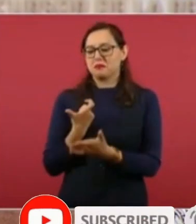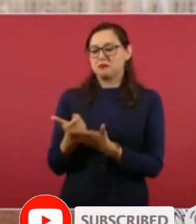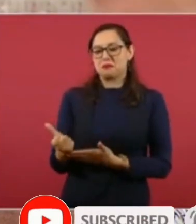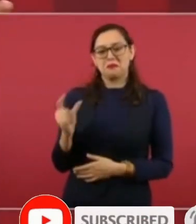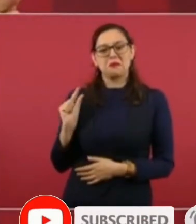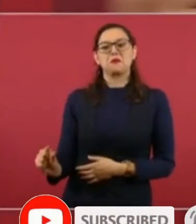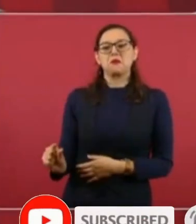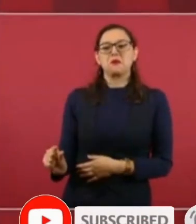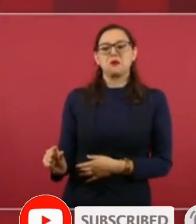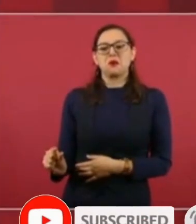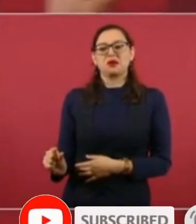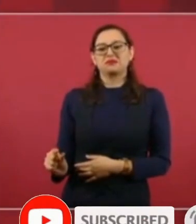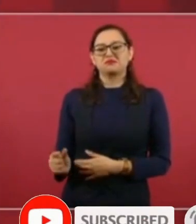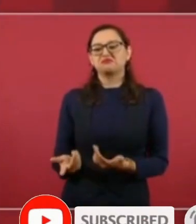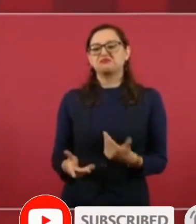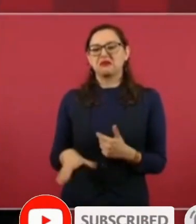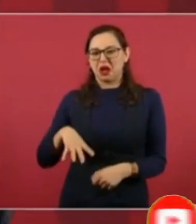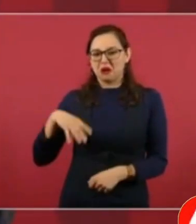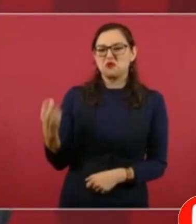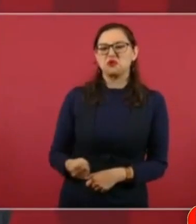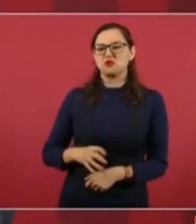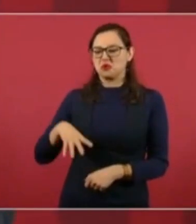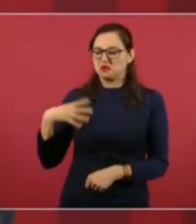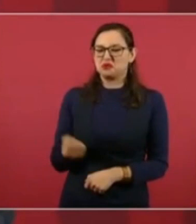y lo pueden despedir cuando quieran